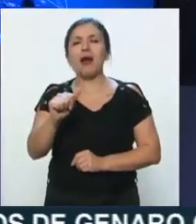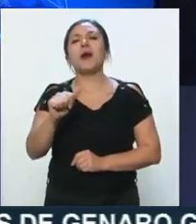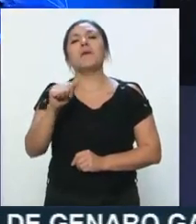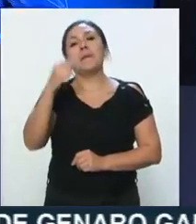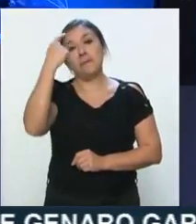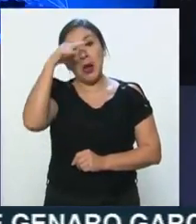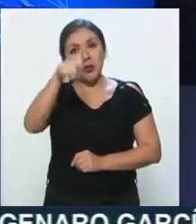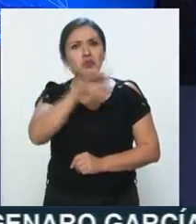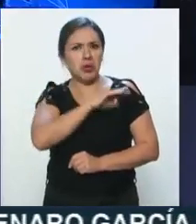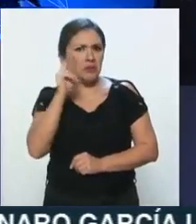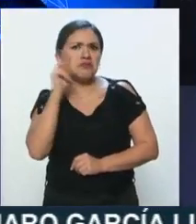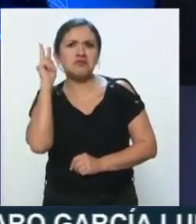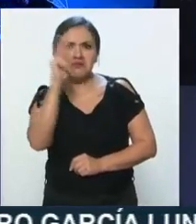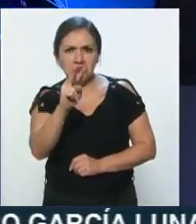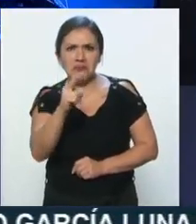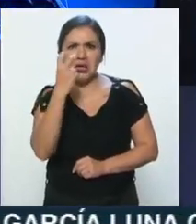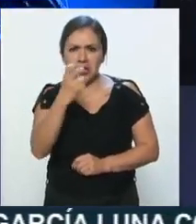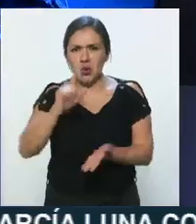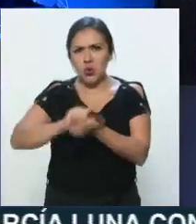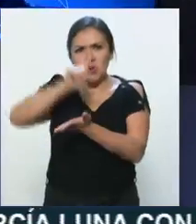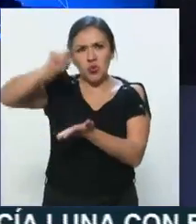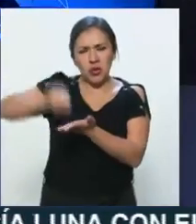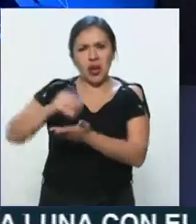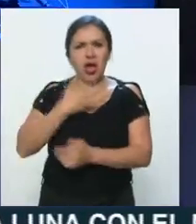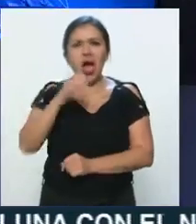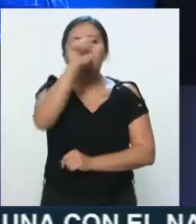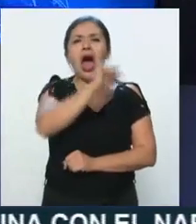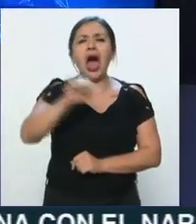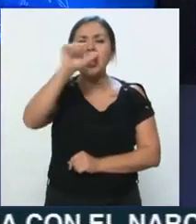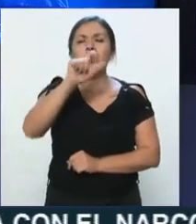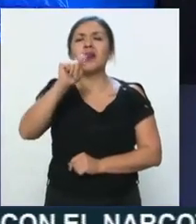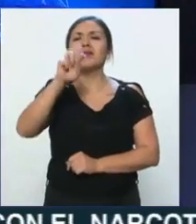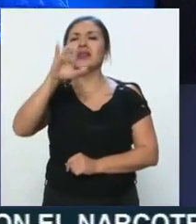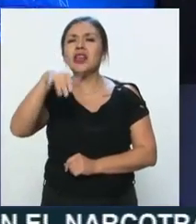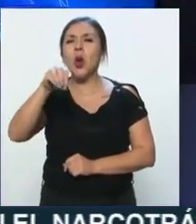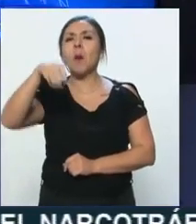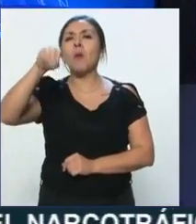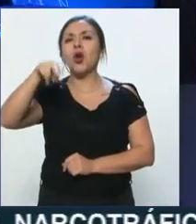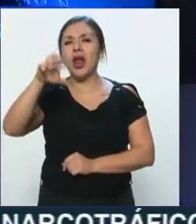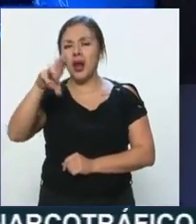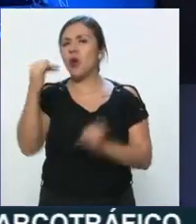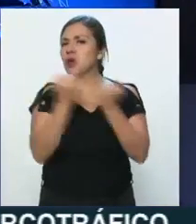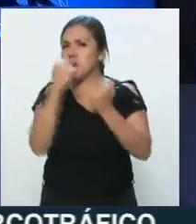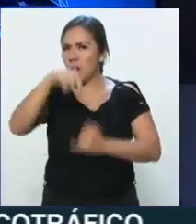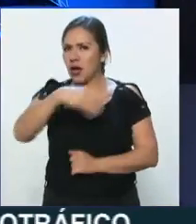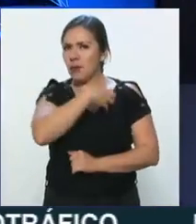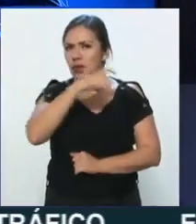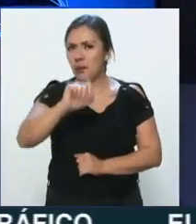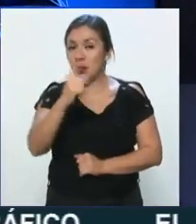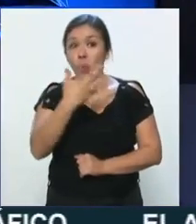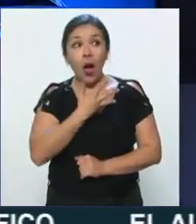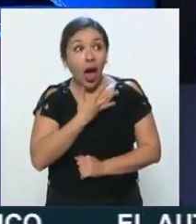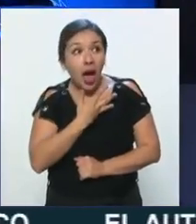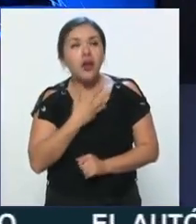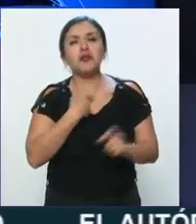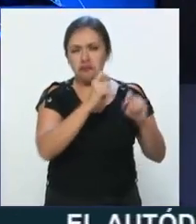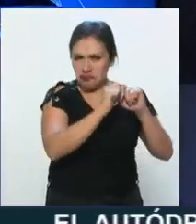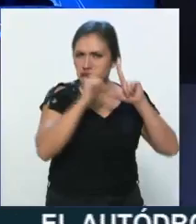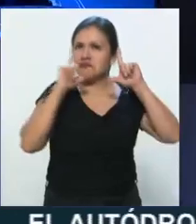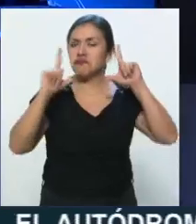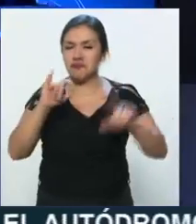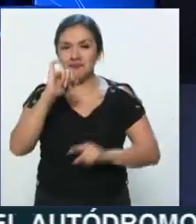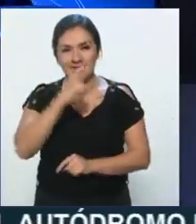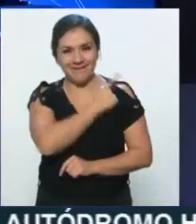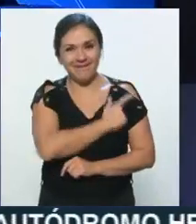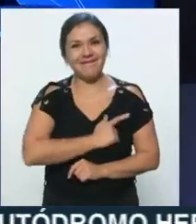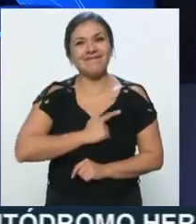Ponchito, que usted puede ver en la cuenta de Twitter, arroba Trino Monero. Y también aquí en Capital 21, cada vez que haya una, pues la